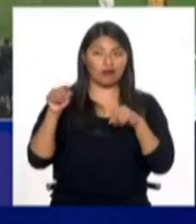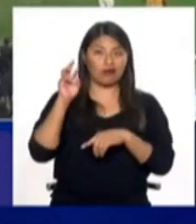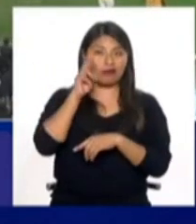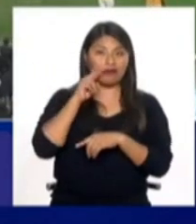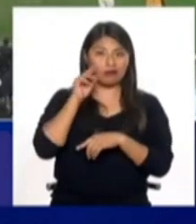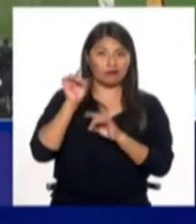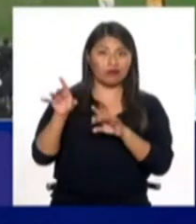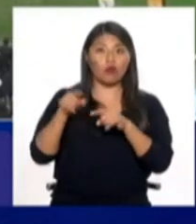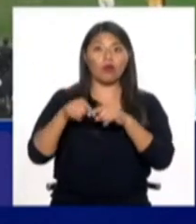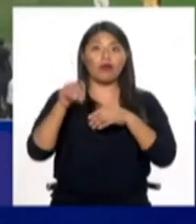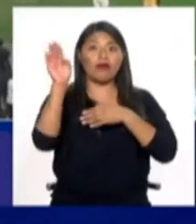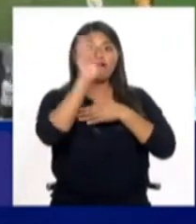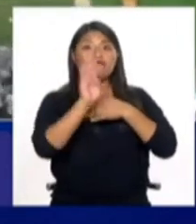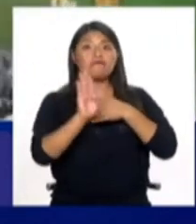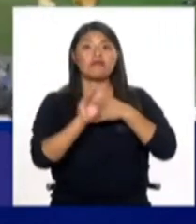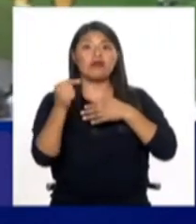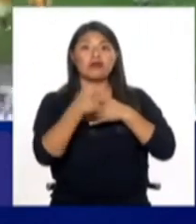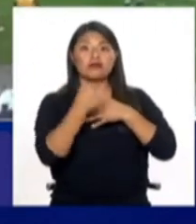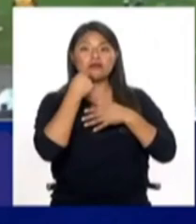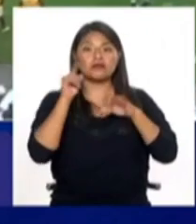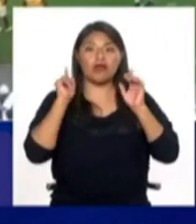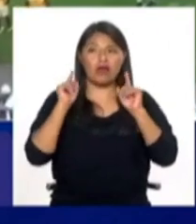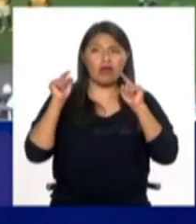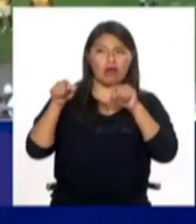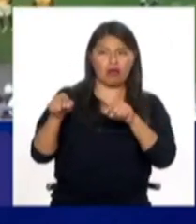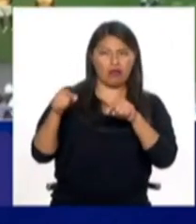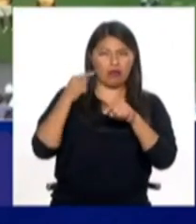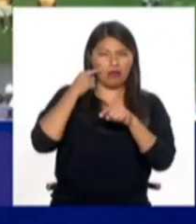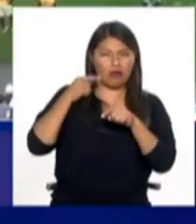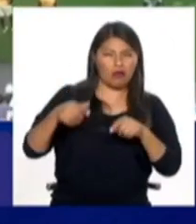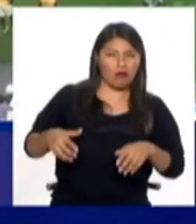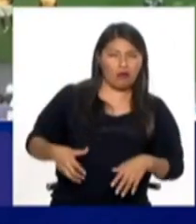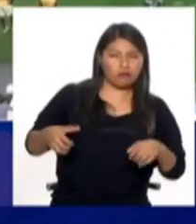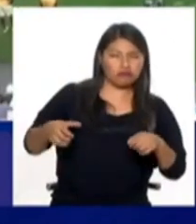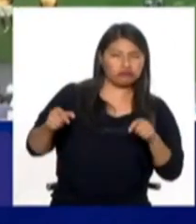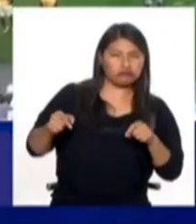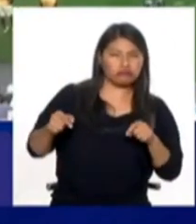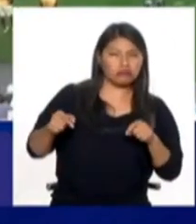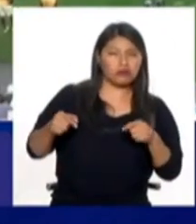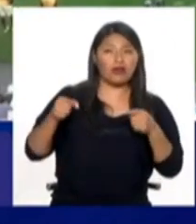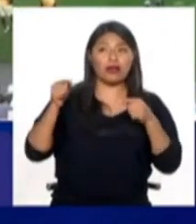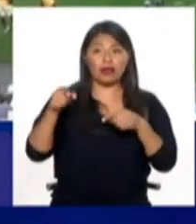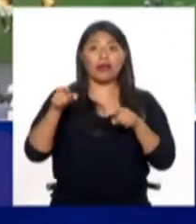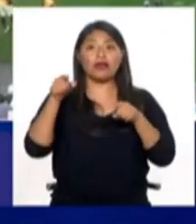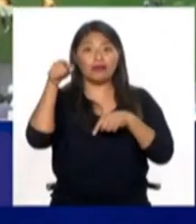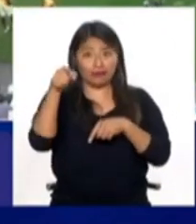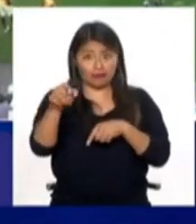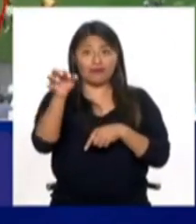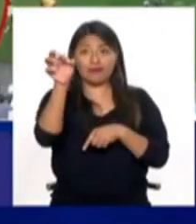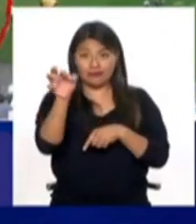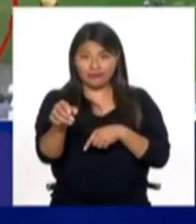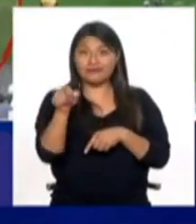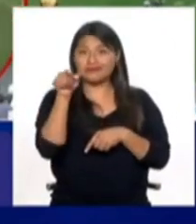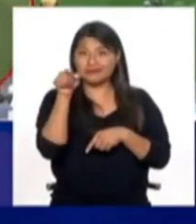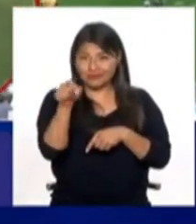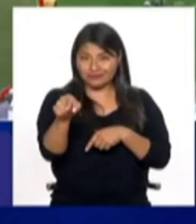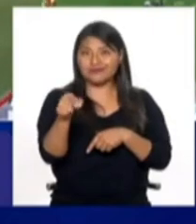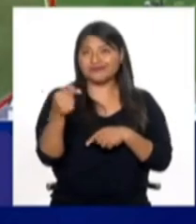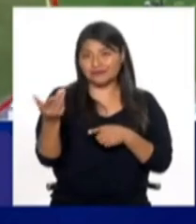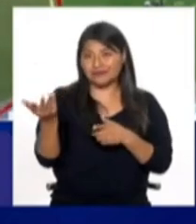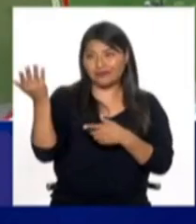los brasileños piensan que el gesto es racista, es que ese es un gesto racista. Además